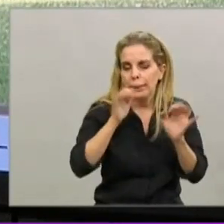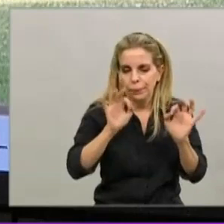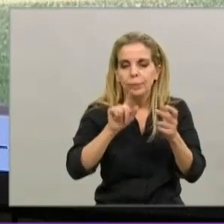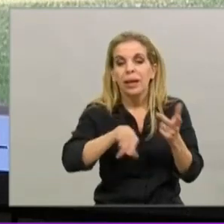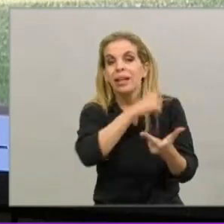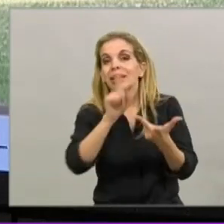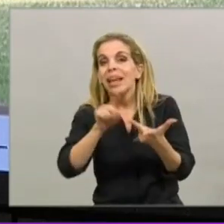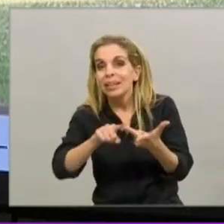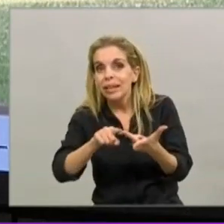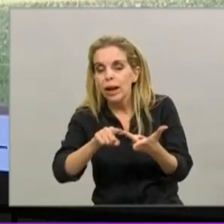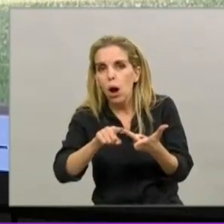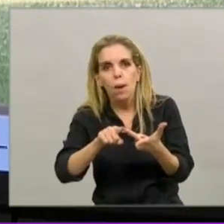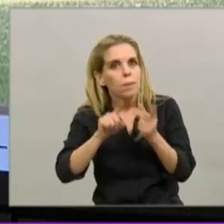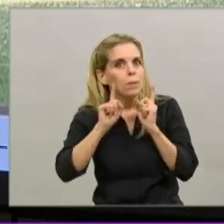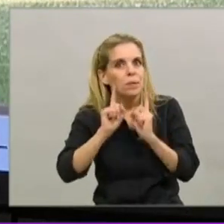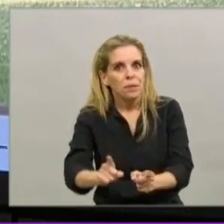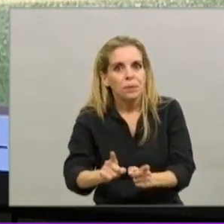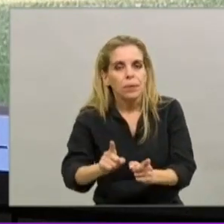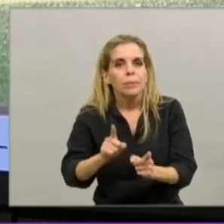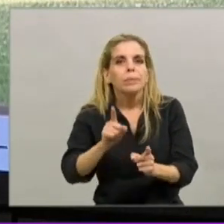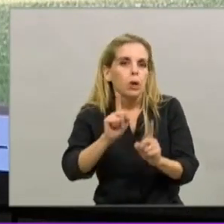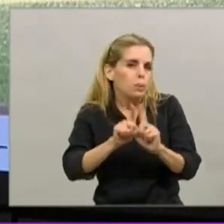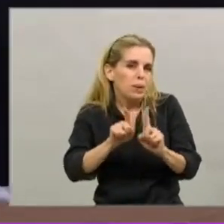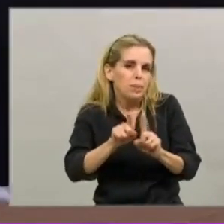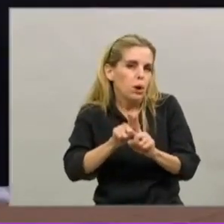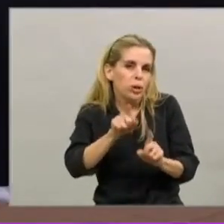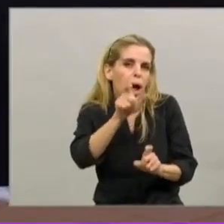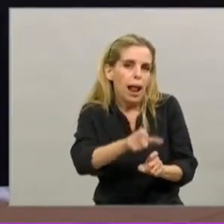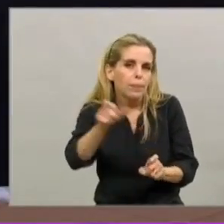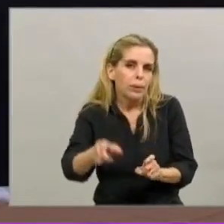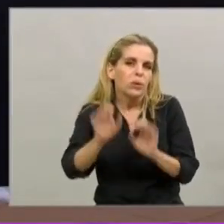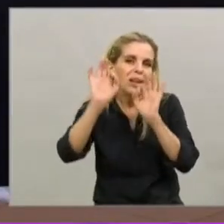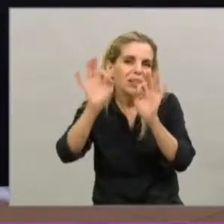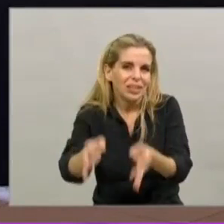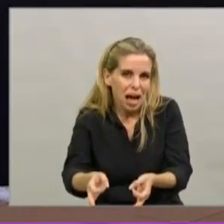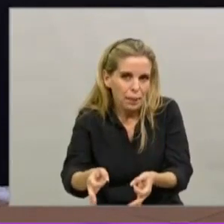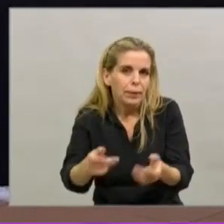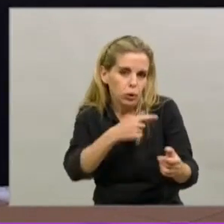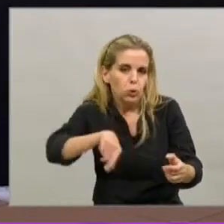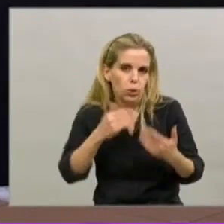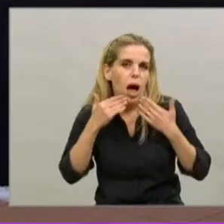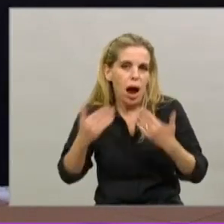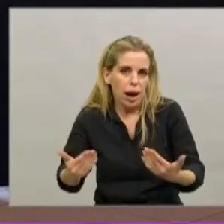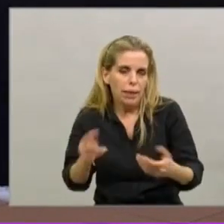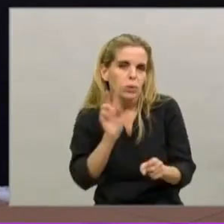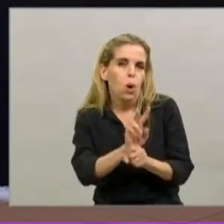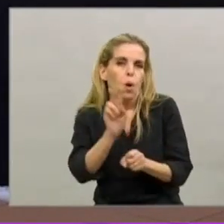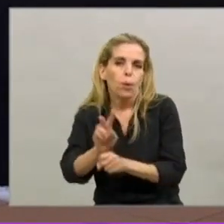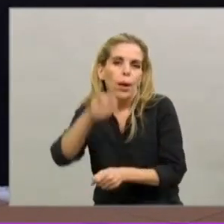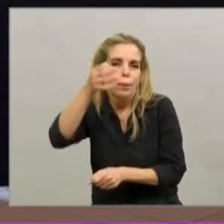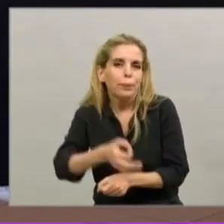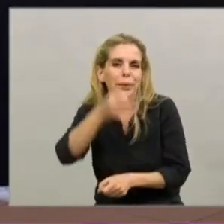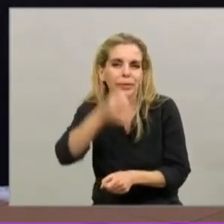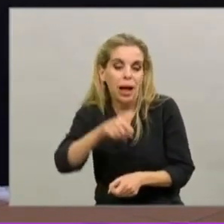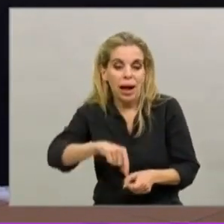insistiendo con algo que en general la gente nos viene acompañando y debemos agradecerlo, que son los cuidados personales. En la ciudad de Buenos Aires es